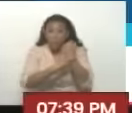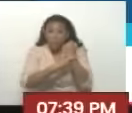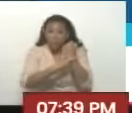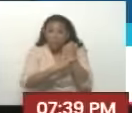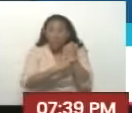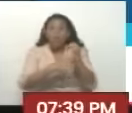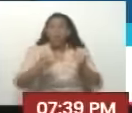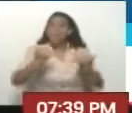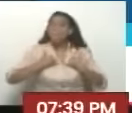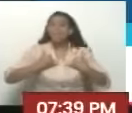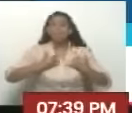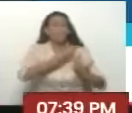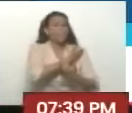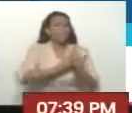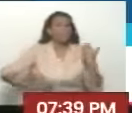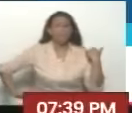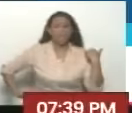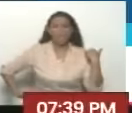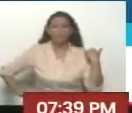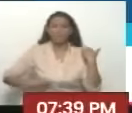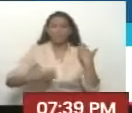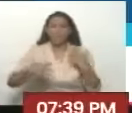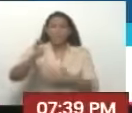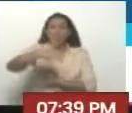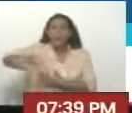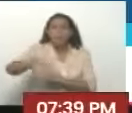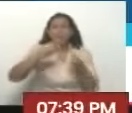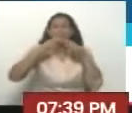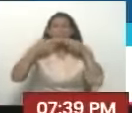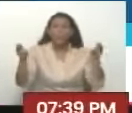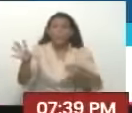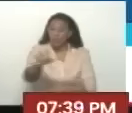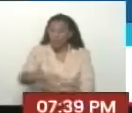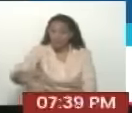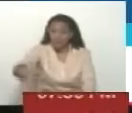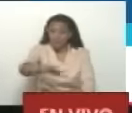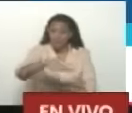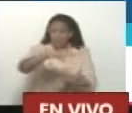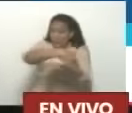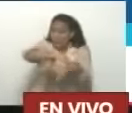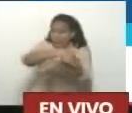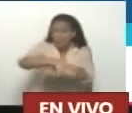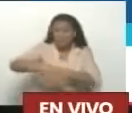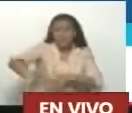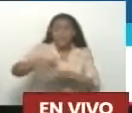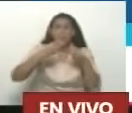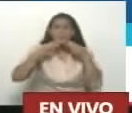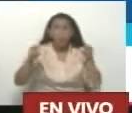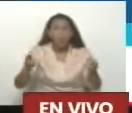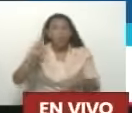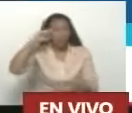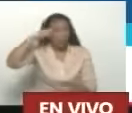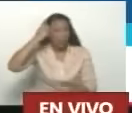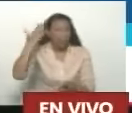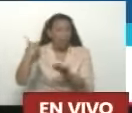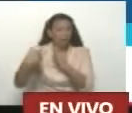Se autojuramentó En una plaza pública Como presidente De Venezuela ¿Te recuerdas? ¿Verdad?